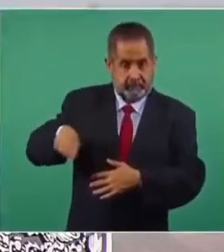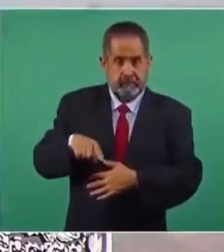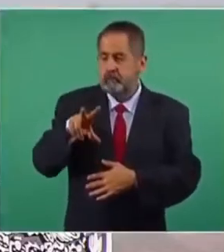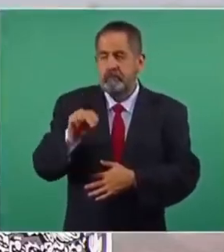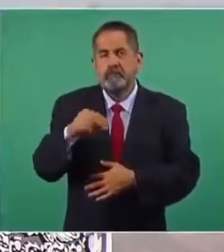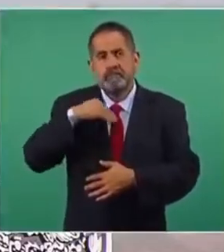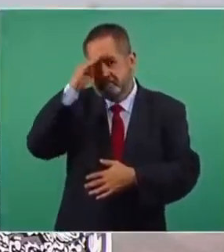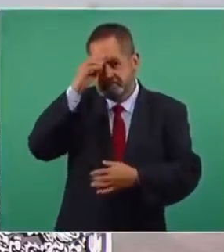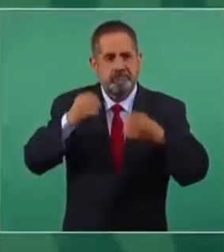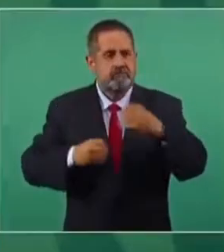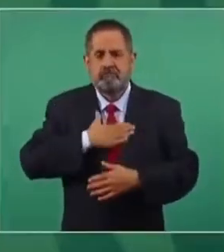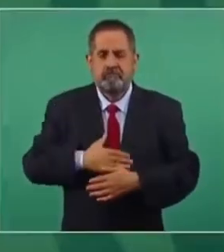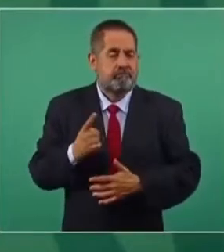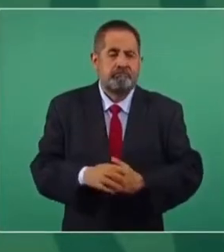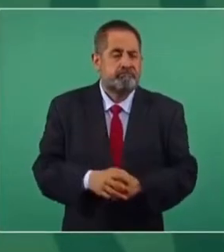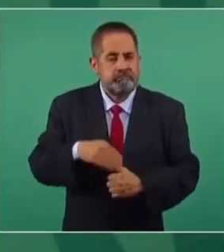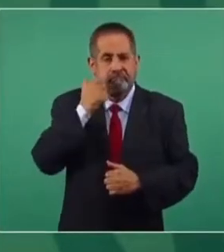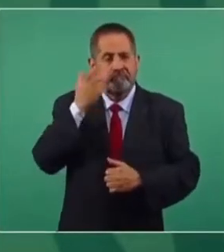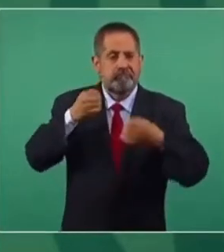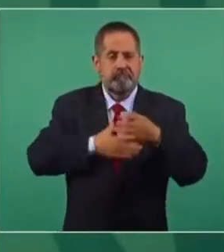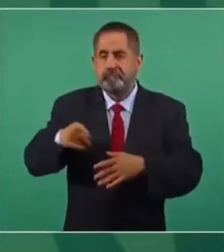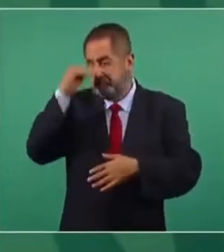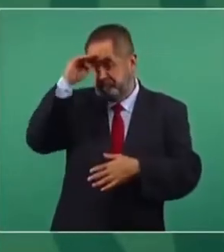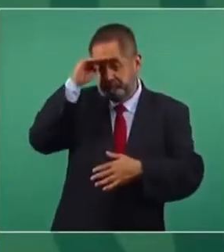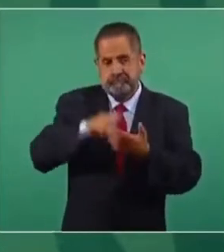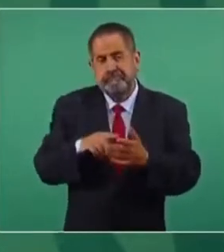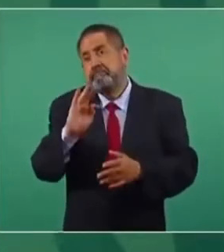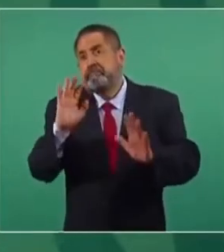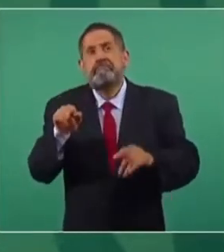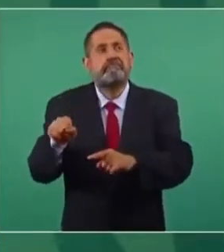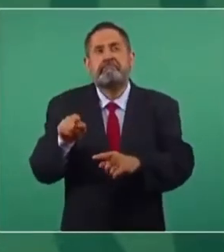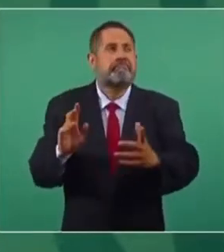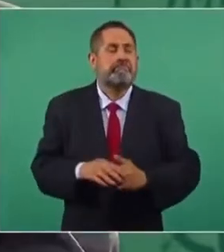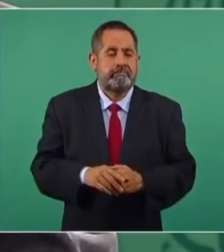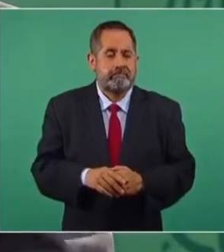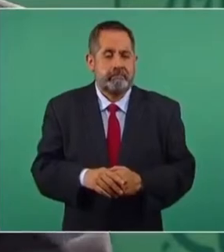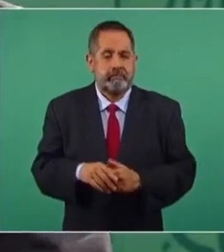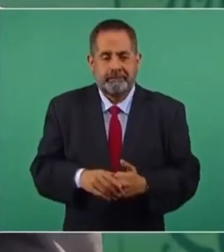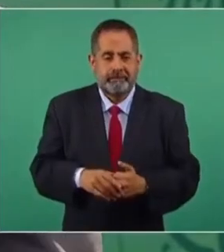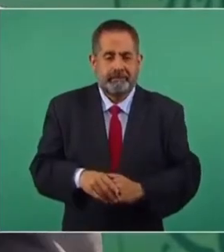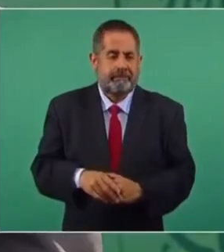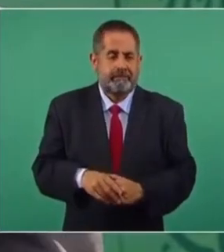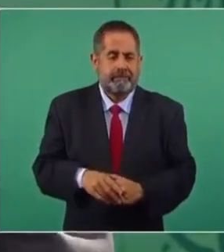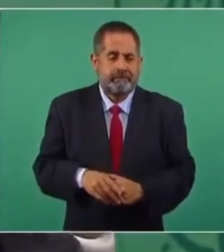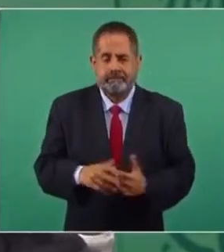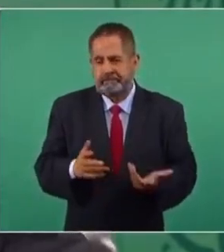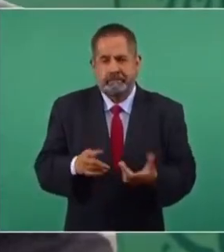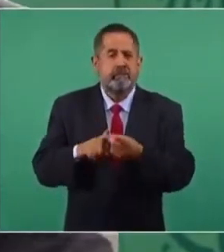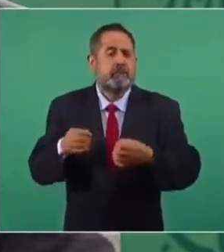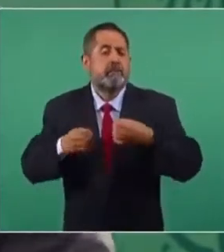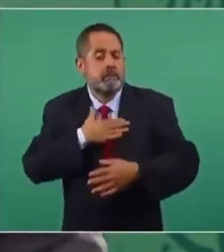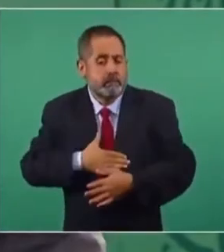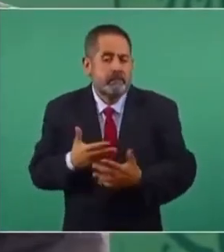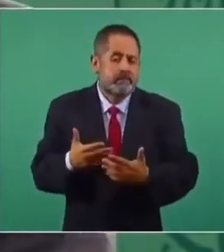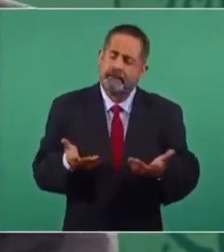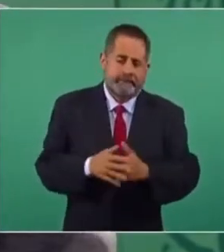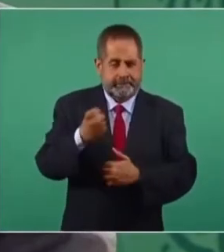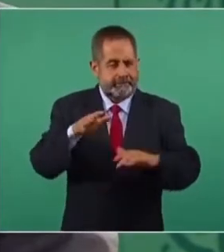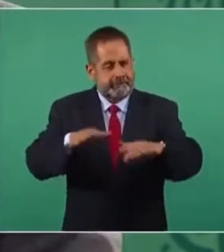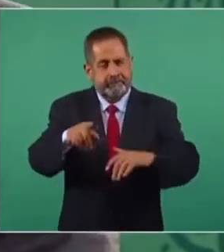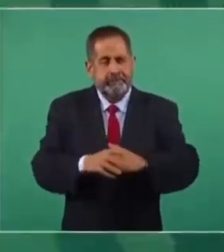están pensando en la justicia, piensan si acaso sólo en el derecho. Por eso, hay veces